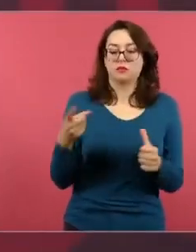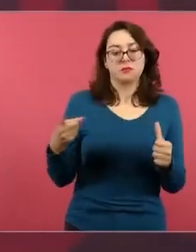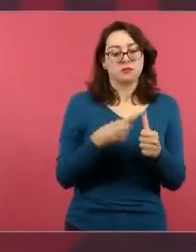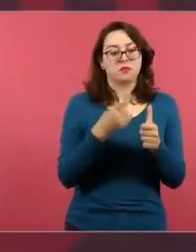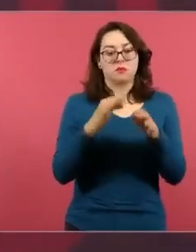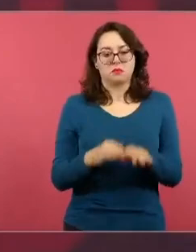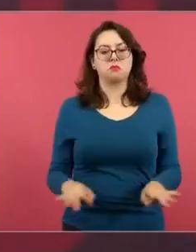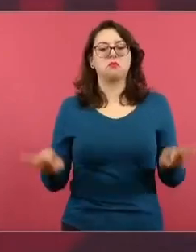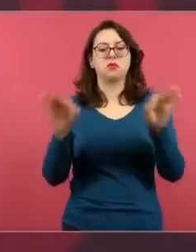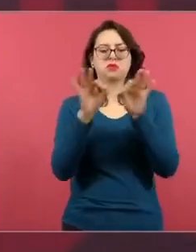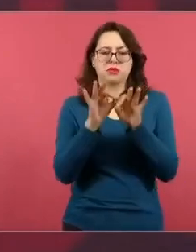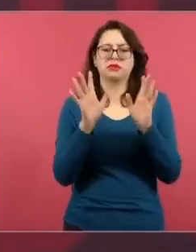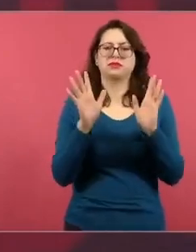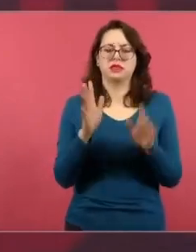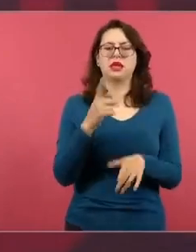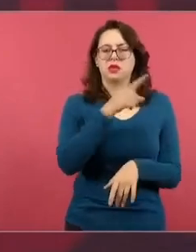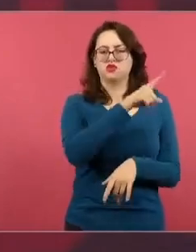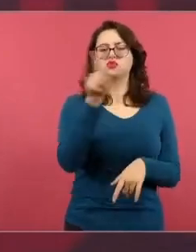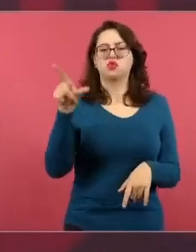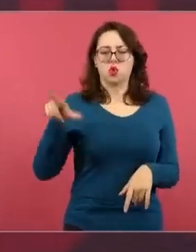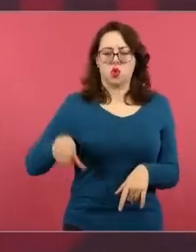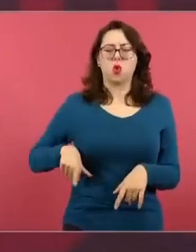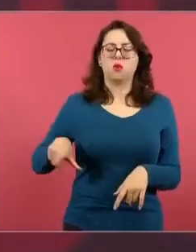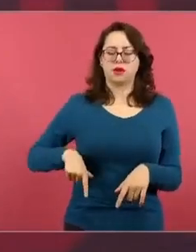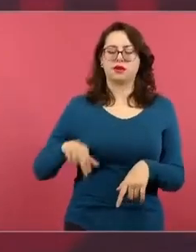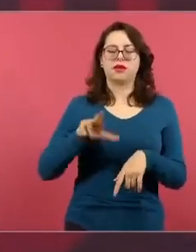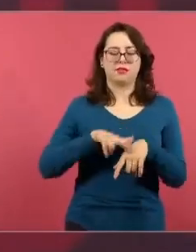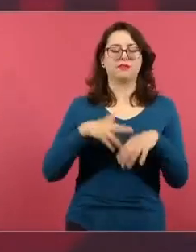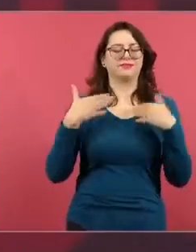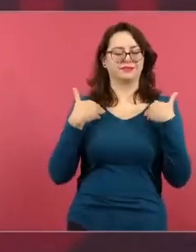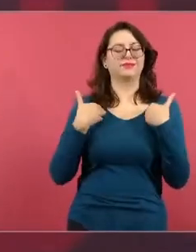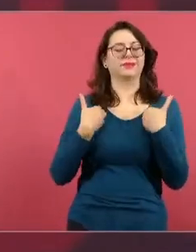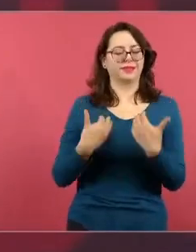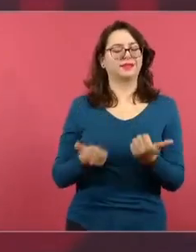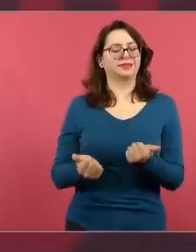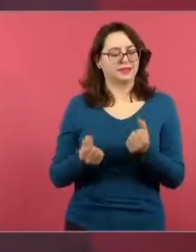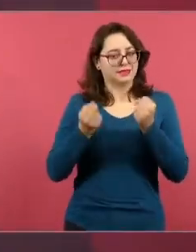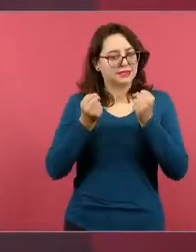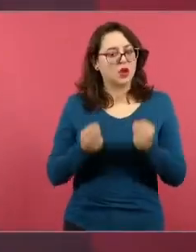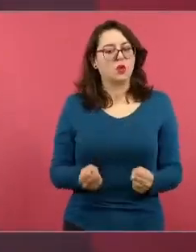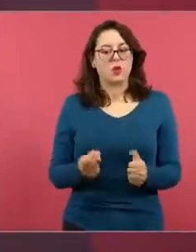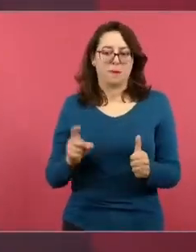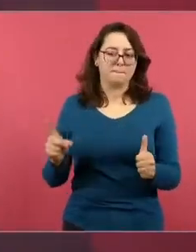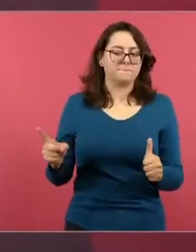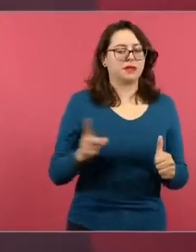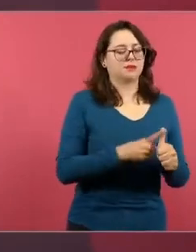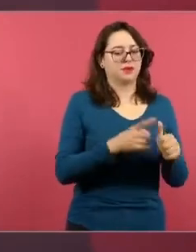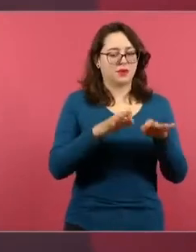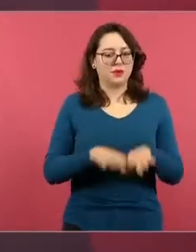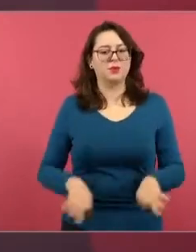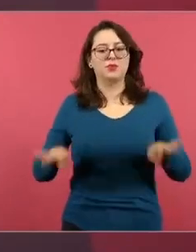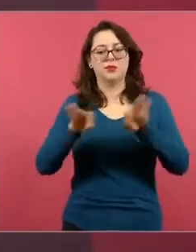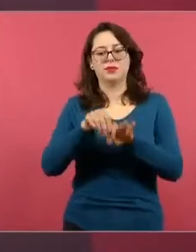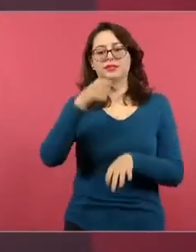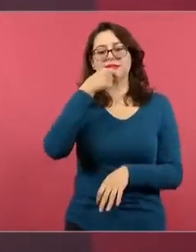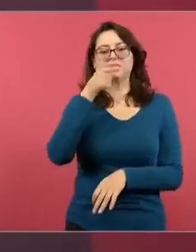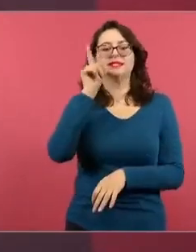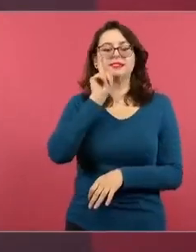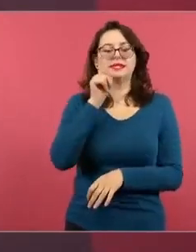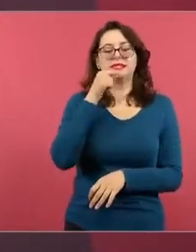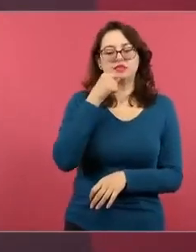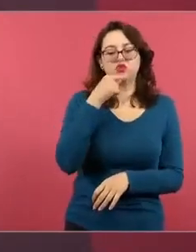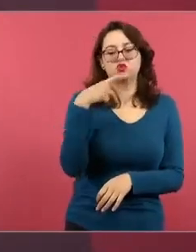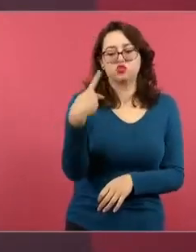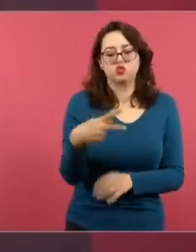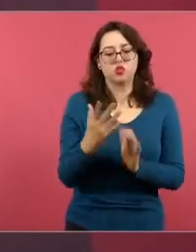todavía estamos en días para poder encontrar el mejor camino para que todos los niños y las